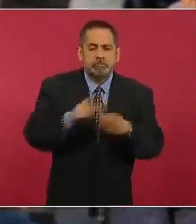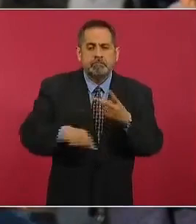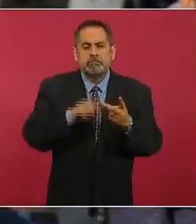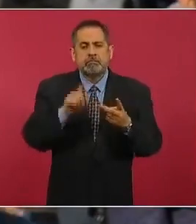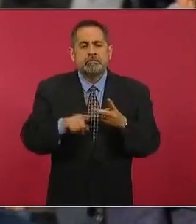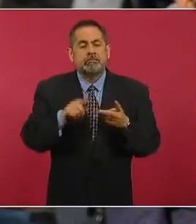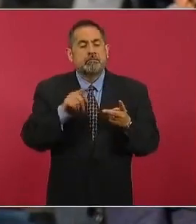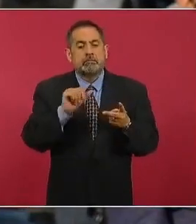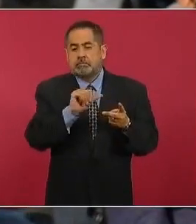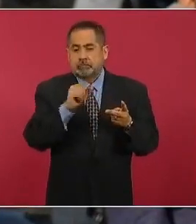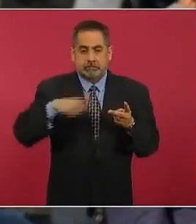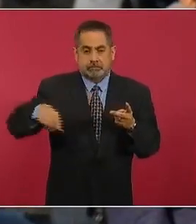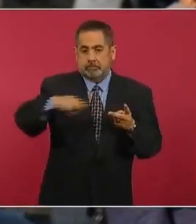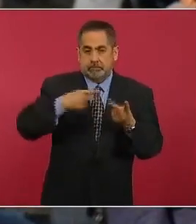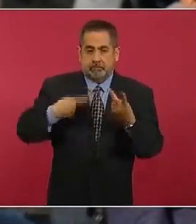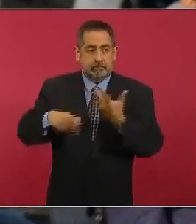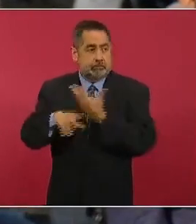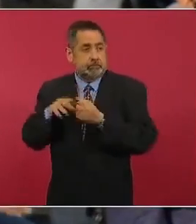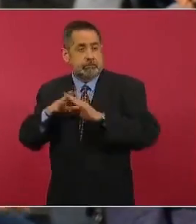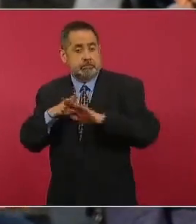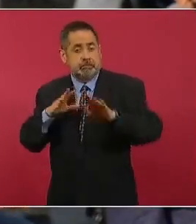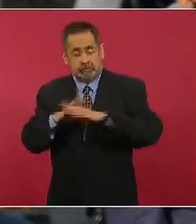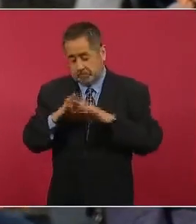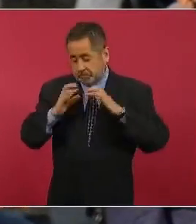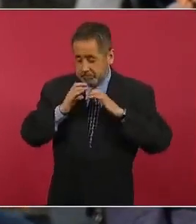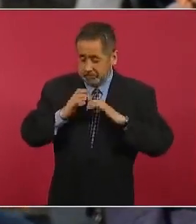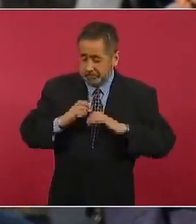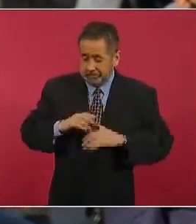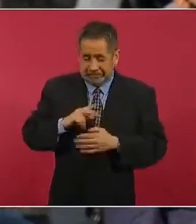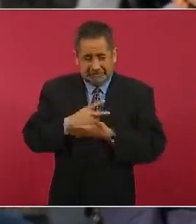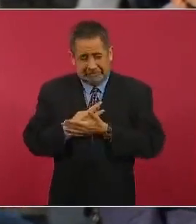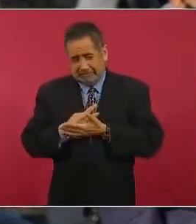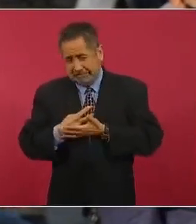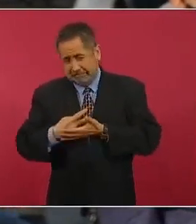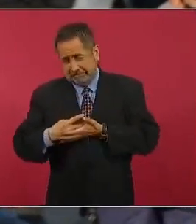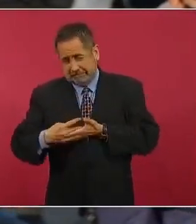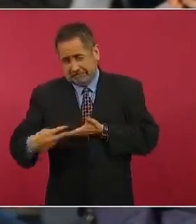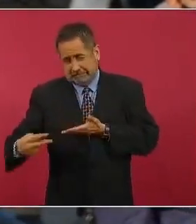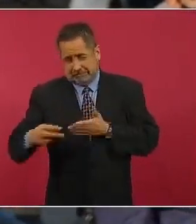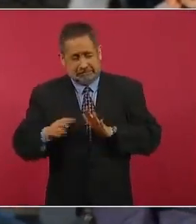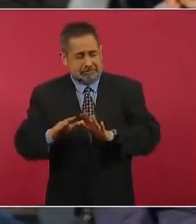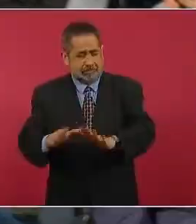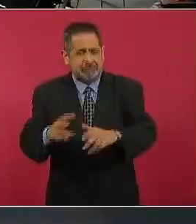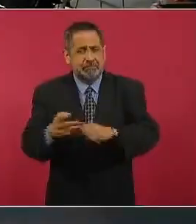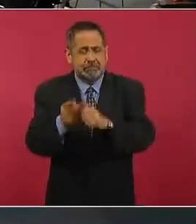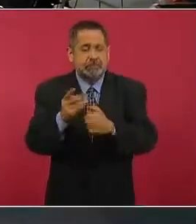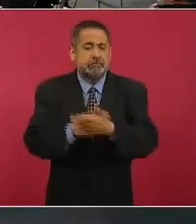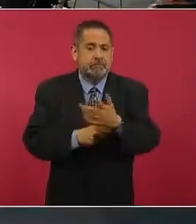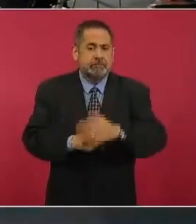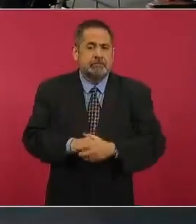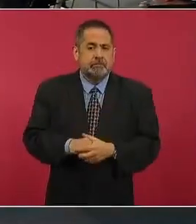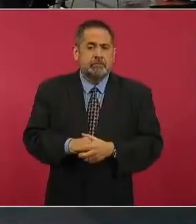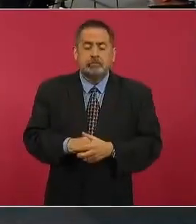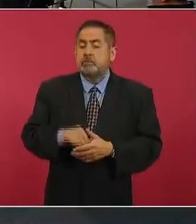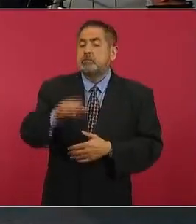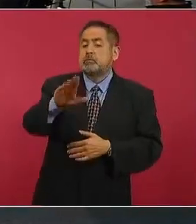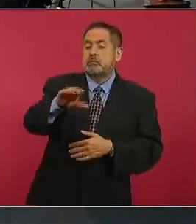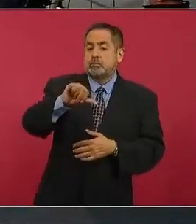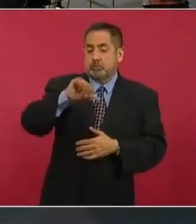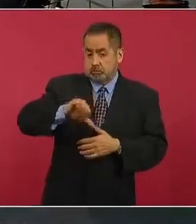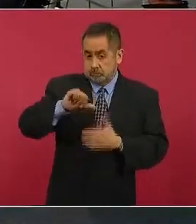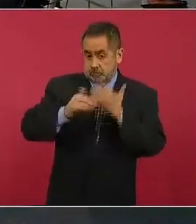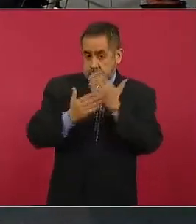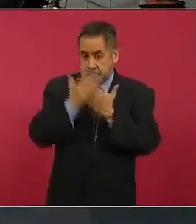la salud de estos migrantes que estaban en condición de hacinamiento y qué informe tienen al respecto gracias hasta hoy en la mañana que se